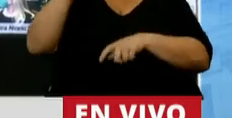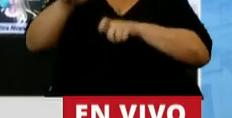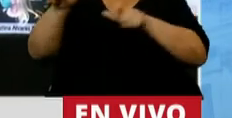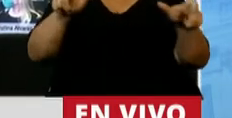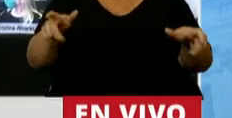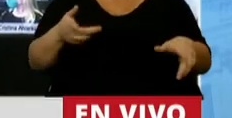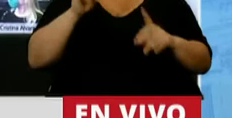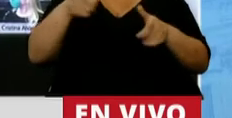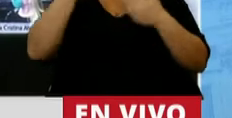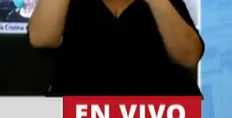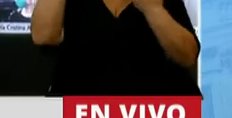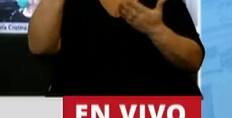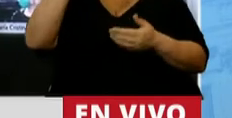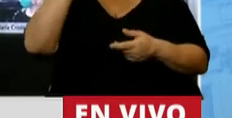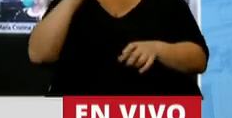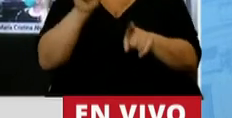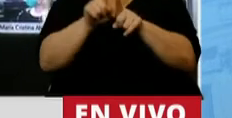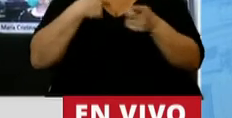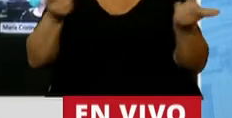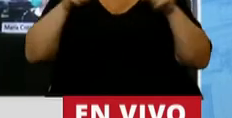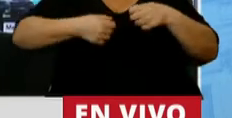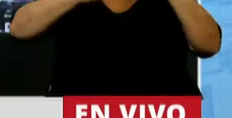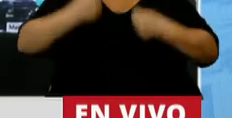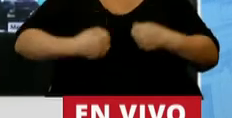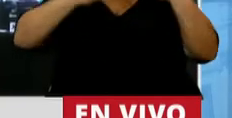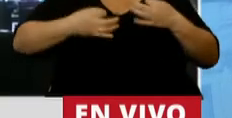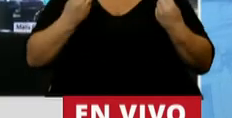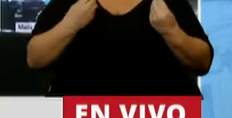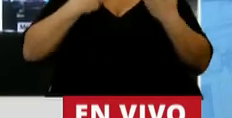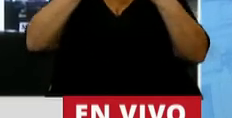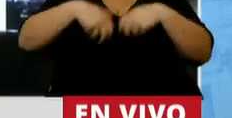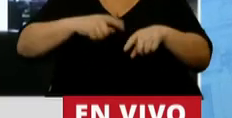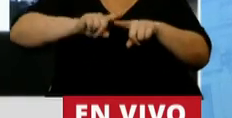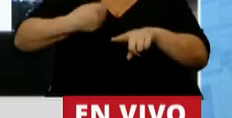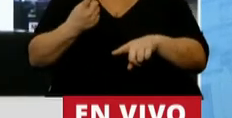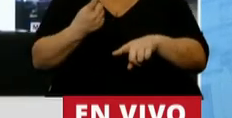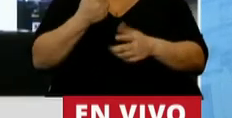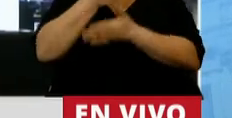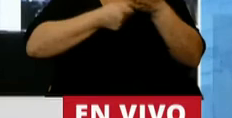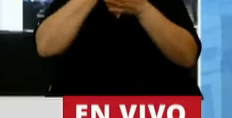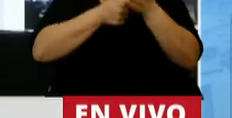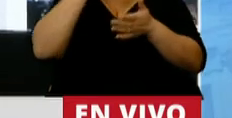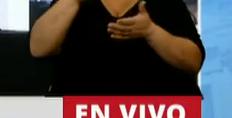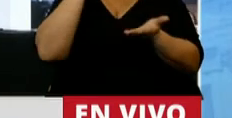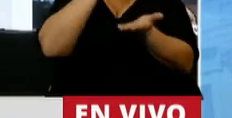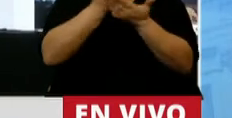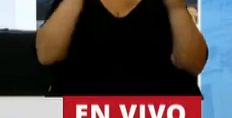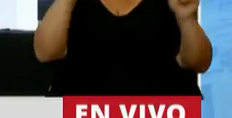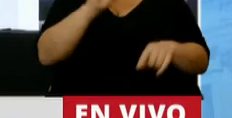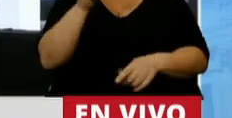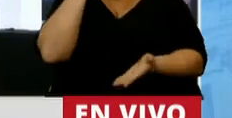por supuesto también homenajear a Mariano, reafirmar nuestra convicción, la convicción de nuestro proyecto político en la lucha contra la impunidad.